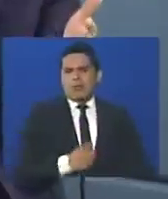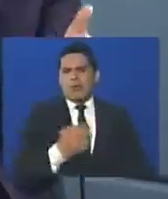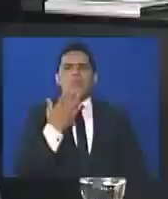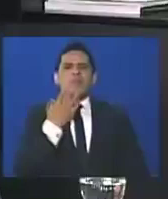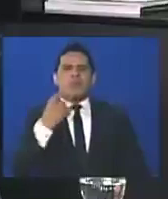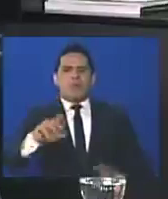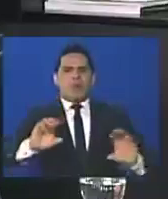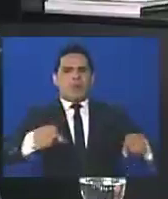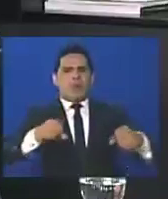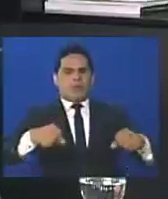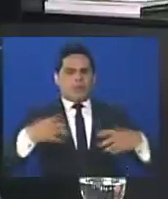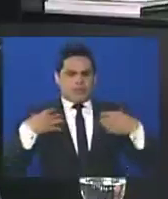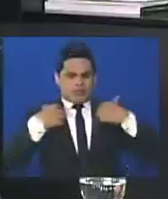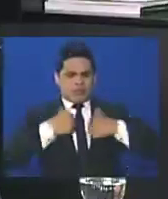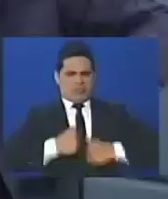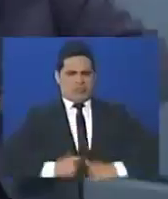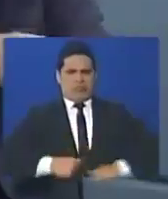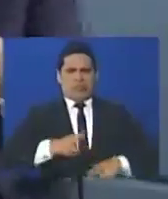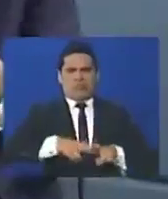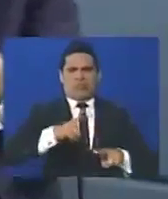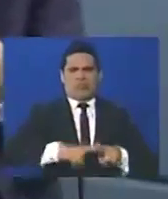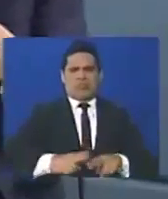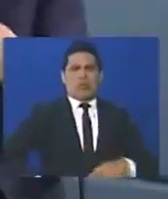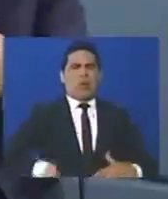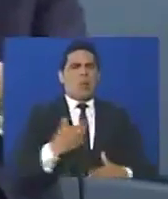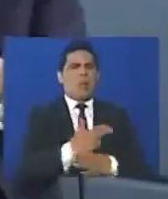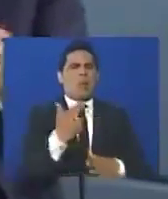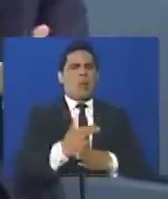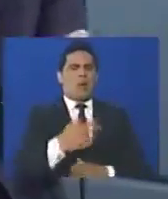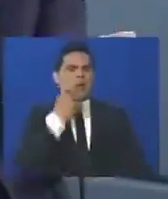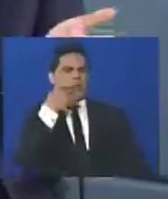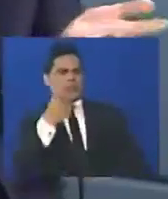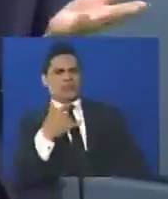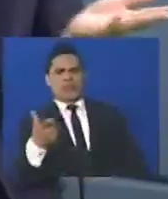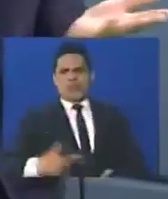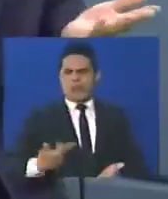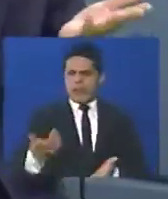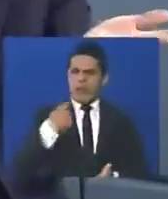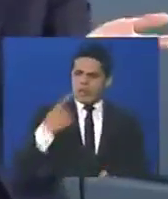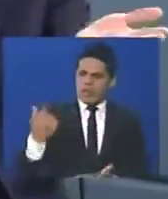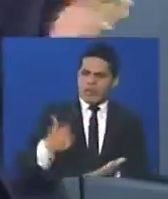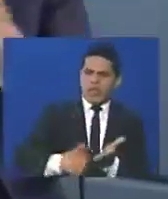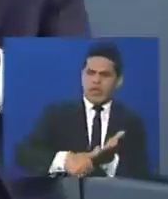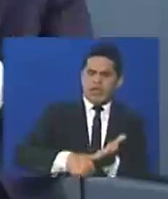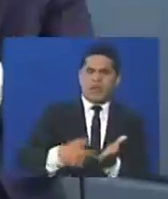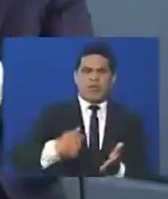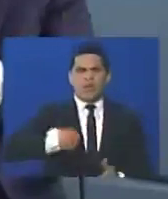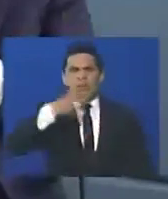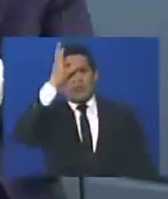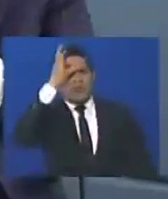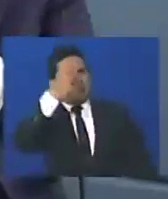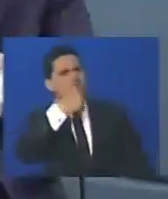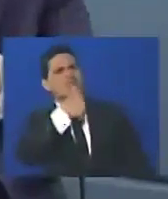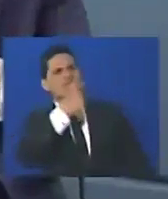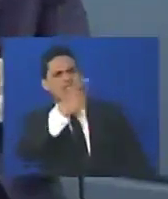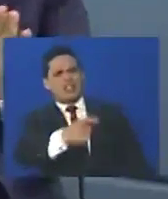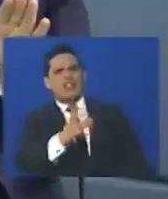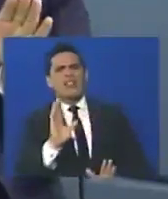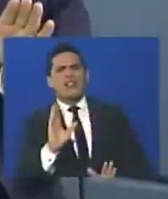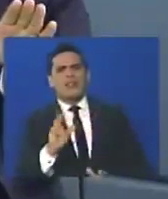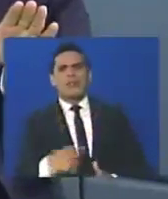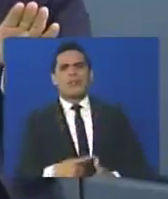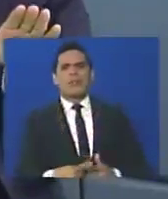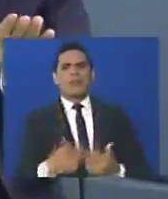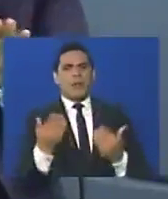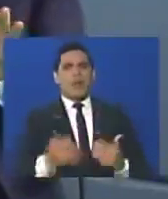se para un tipo de eso con esa chaquetote y con dos pistolas y 40 aparatos y te pide la cédula y ni se identifique, ¿qué sabes tú quién es? Bueno, ahora